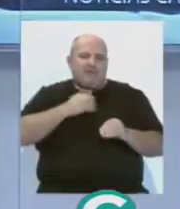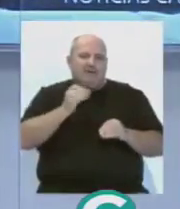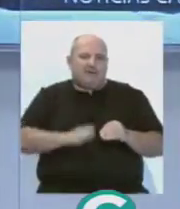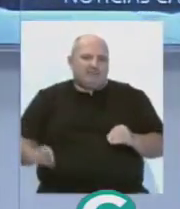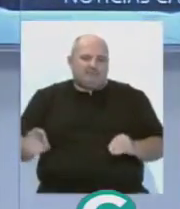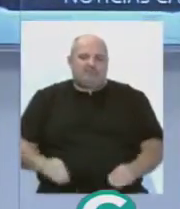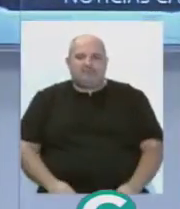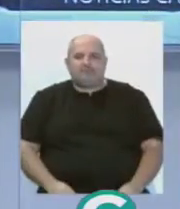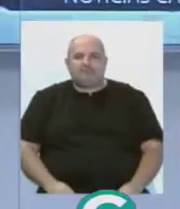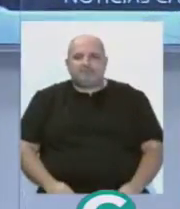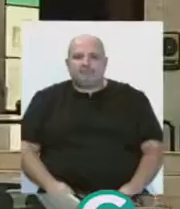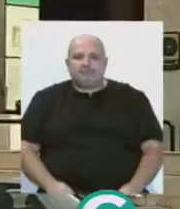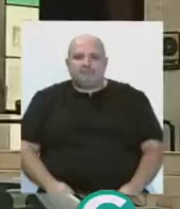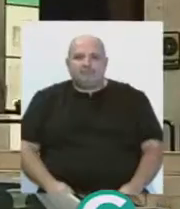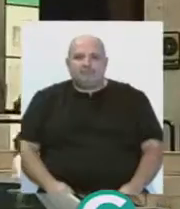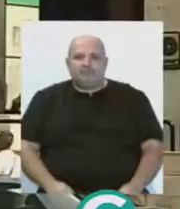a los pequeños.